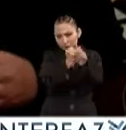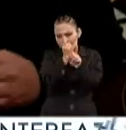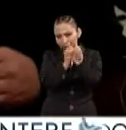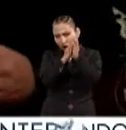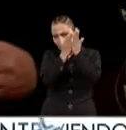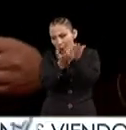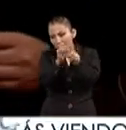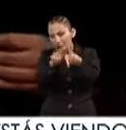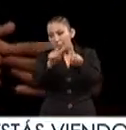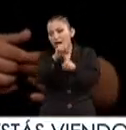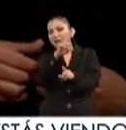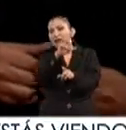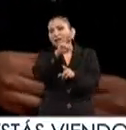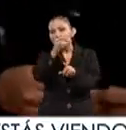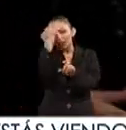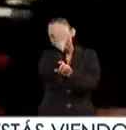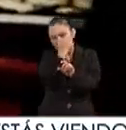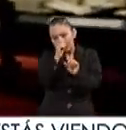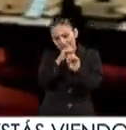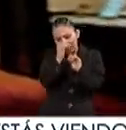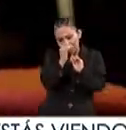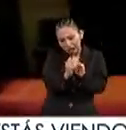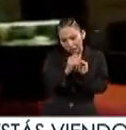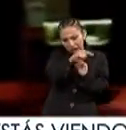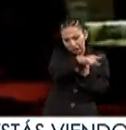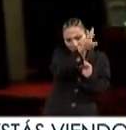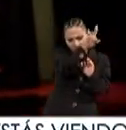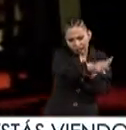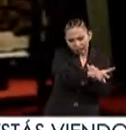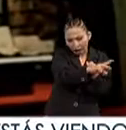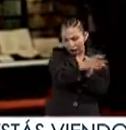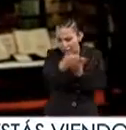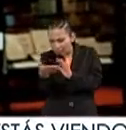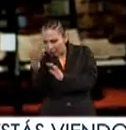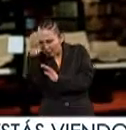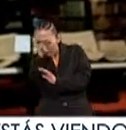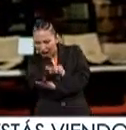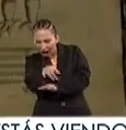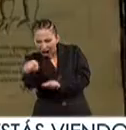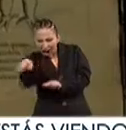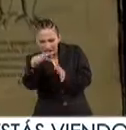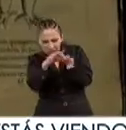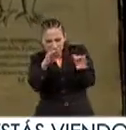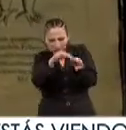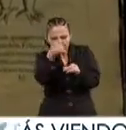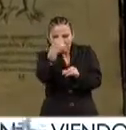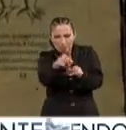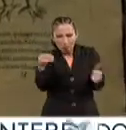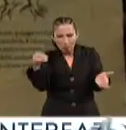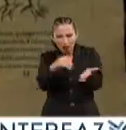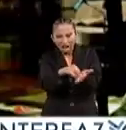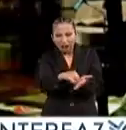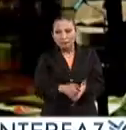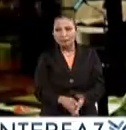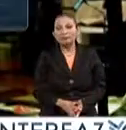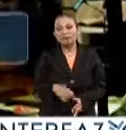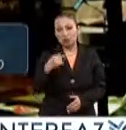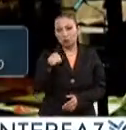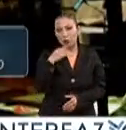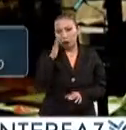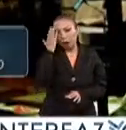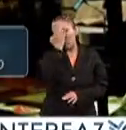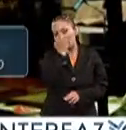los libros, David descifraba los límites entre la realidad y la ficción de las descripciones plasmadas. Yo me